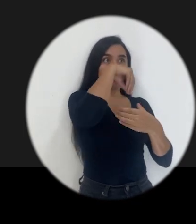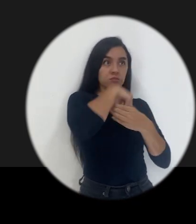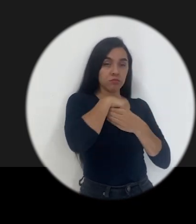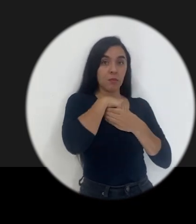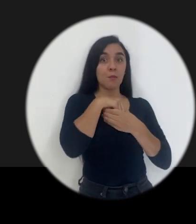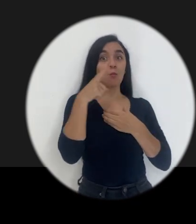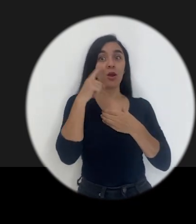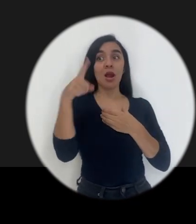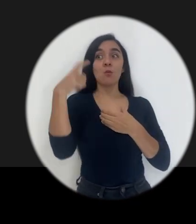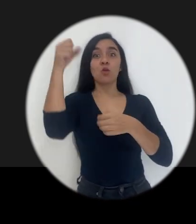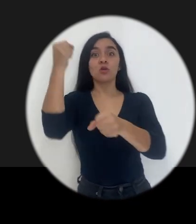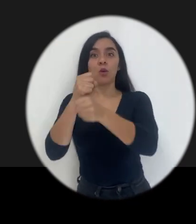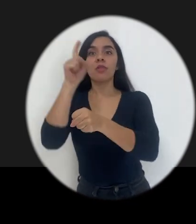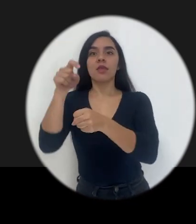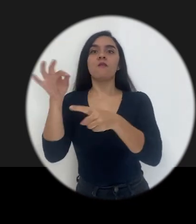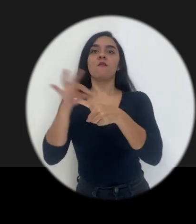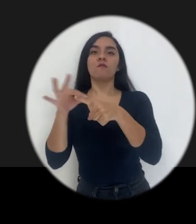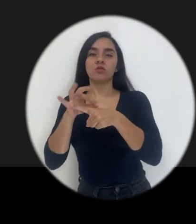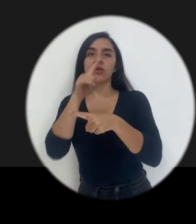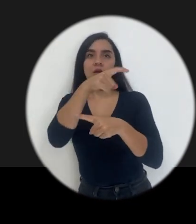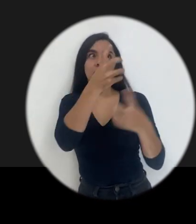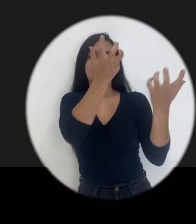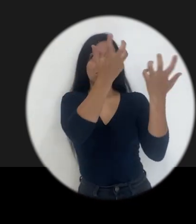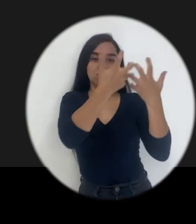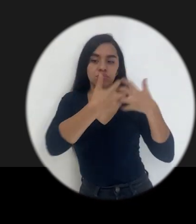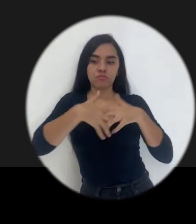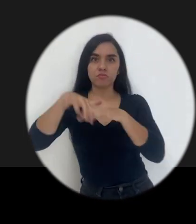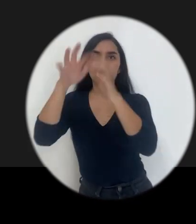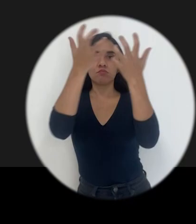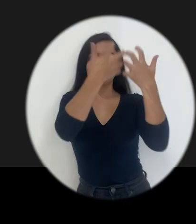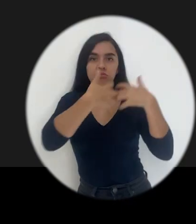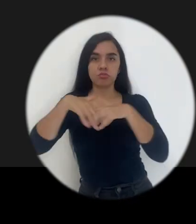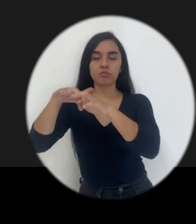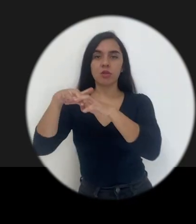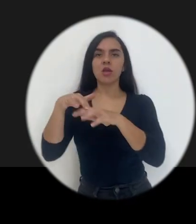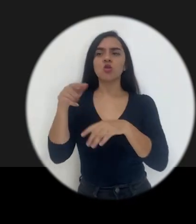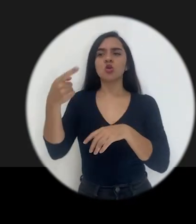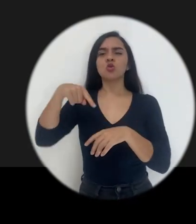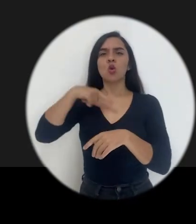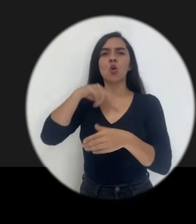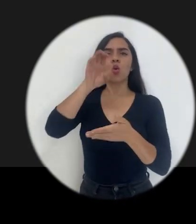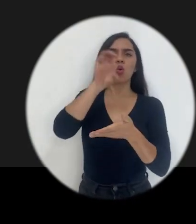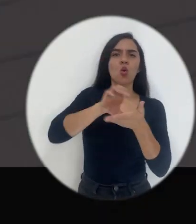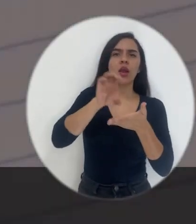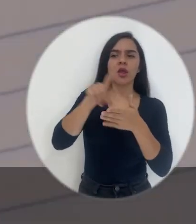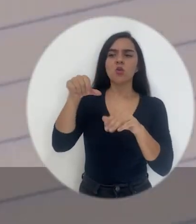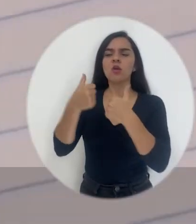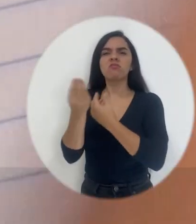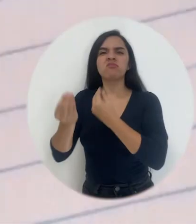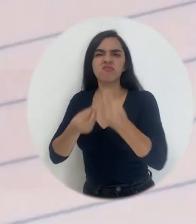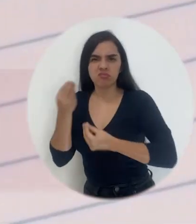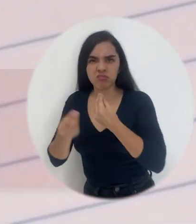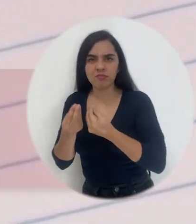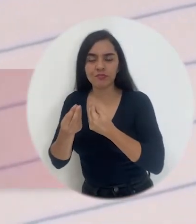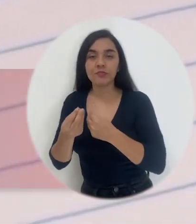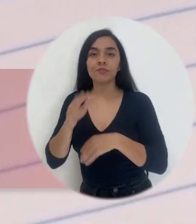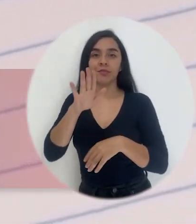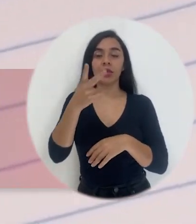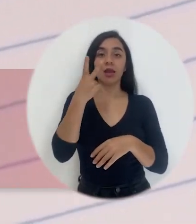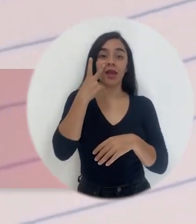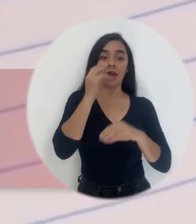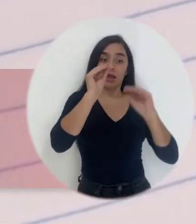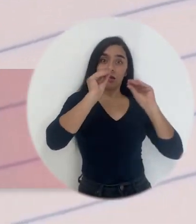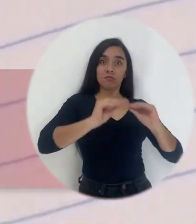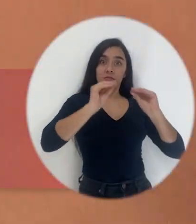haciendo a nivel, digamos, de colegio y de aula es que los conocimientos